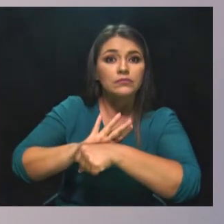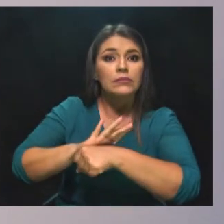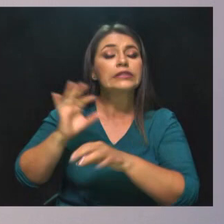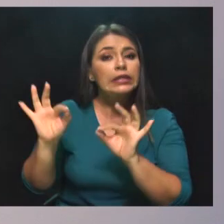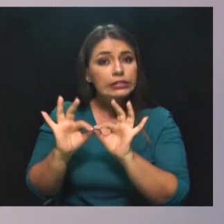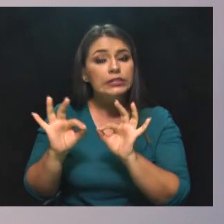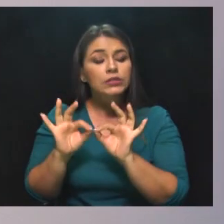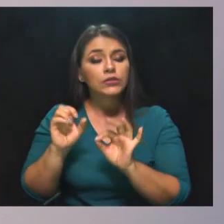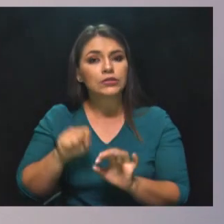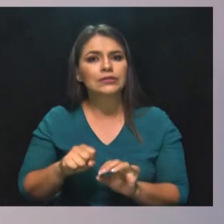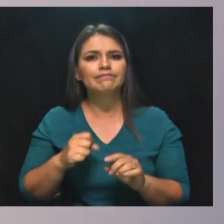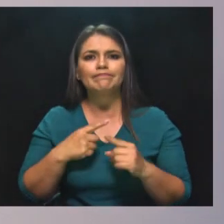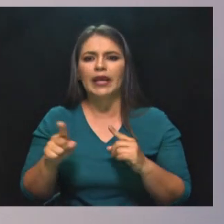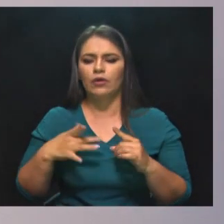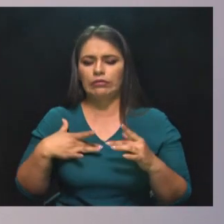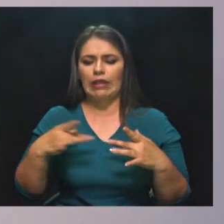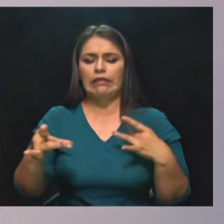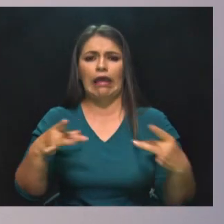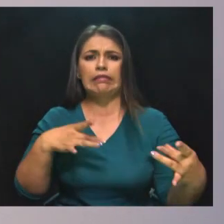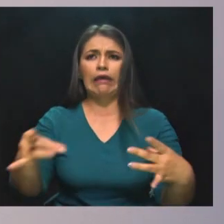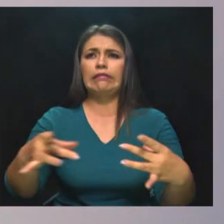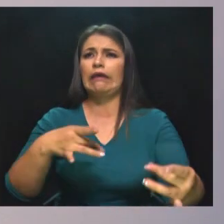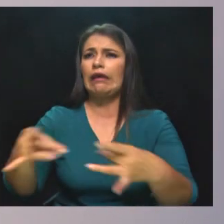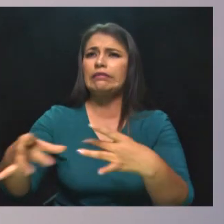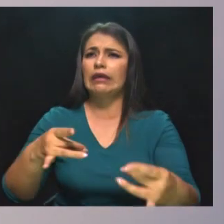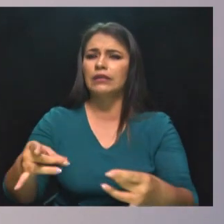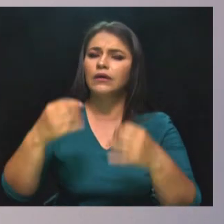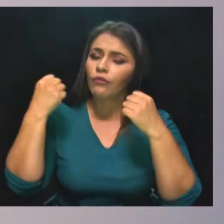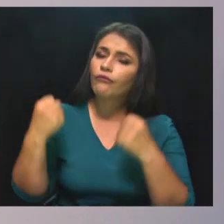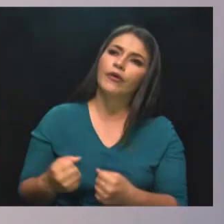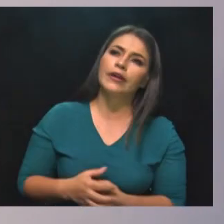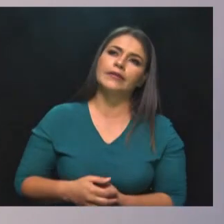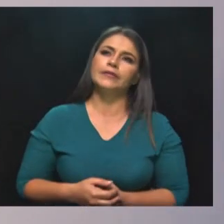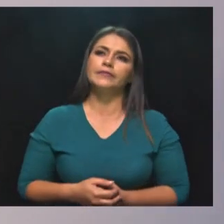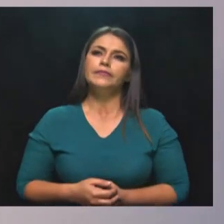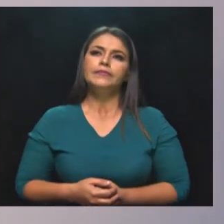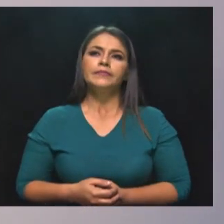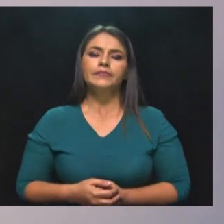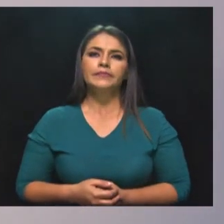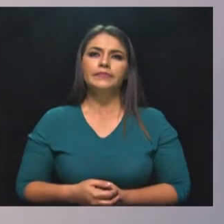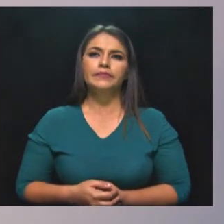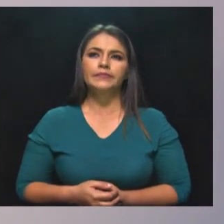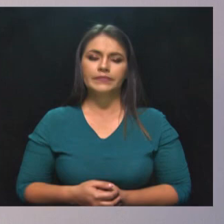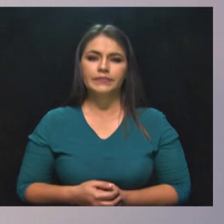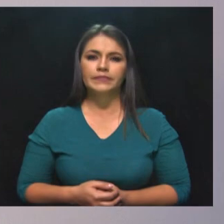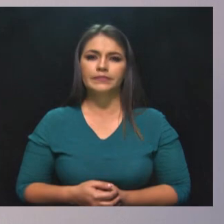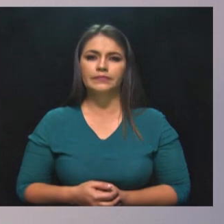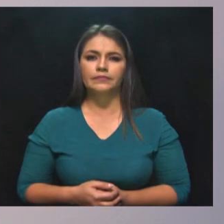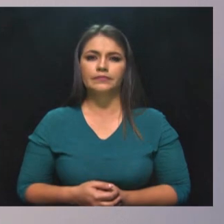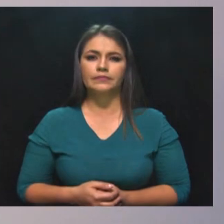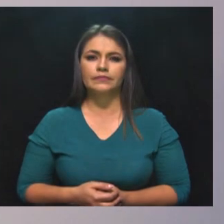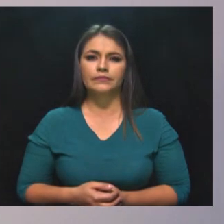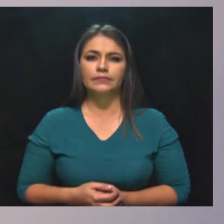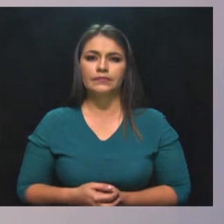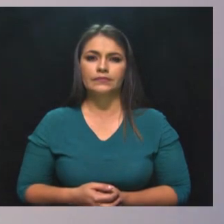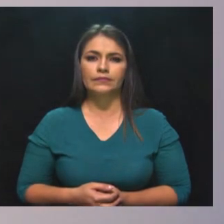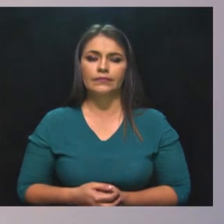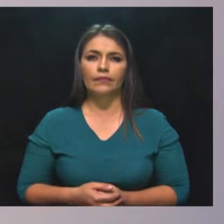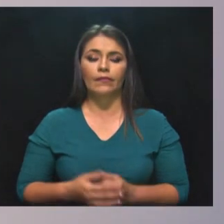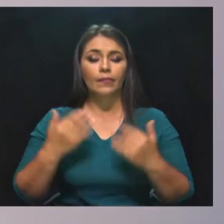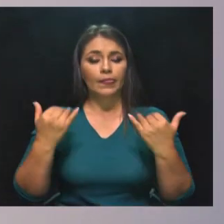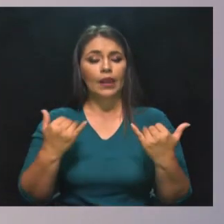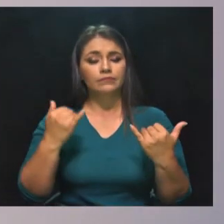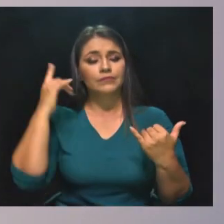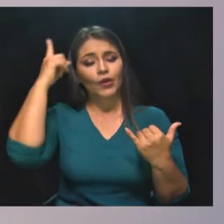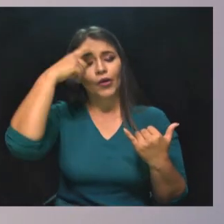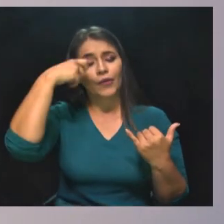reproduce a través del contacto físico entre nosotros, los seres humanos. Nosotros, desde el gobierno